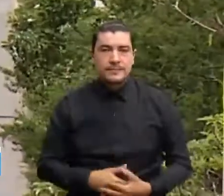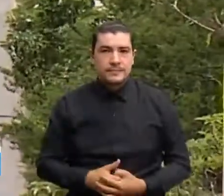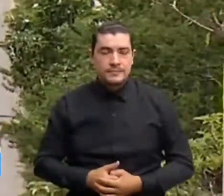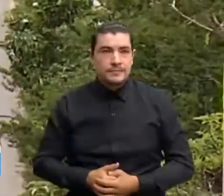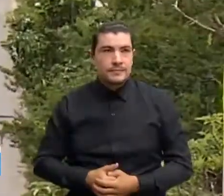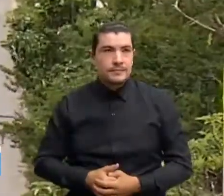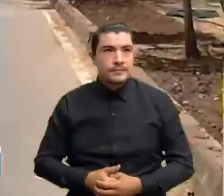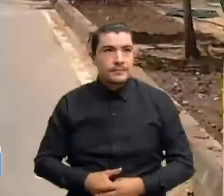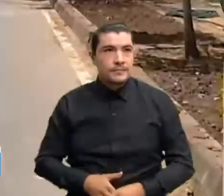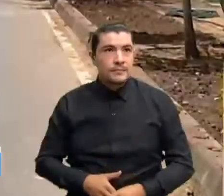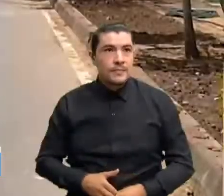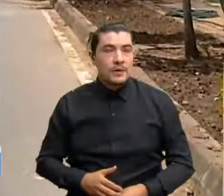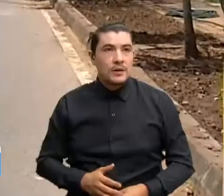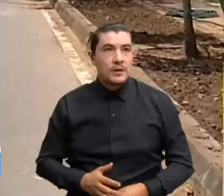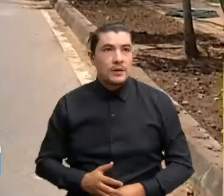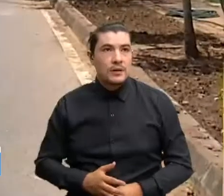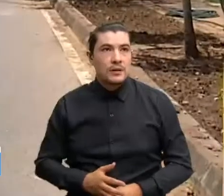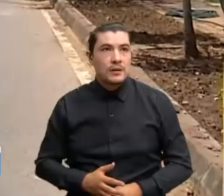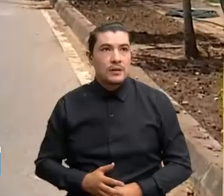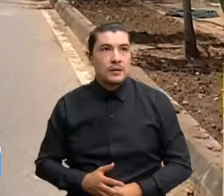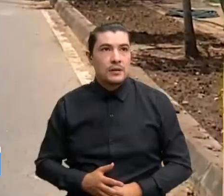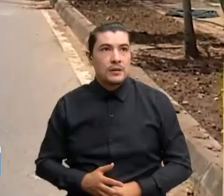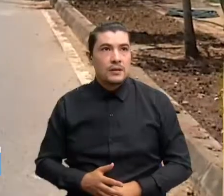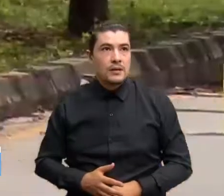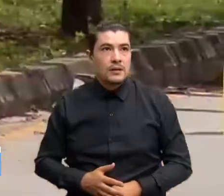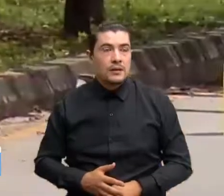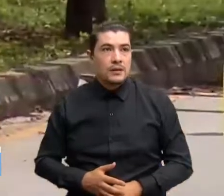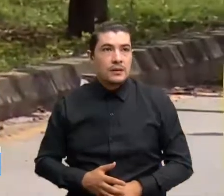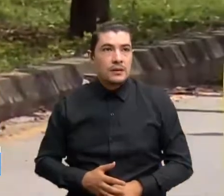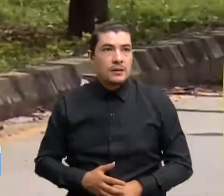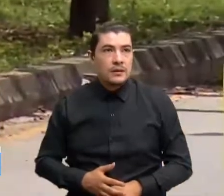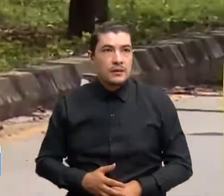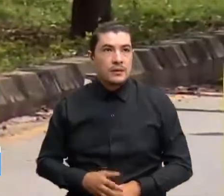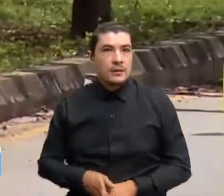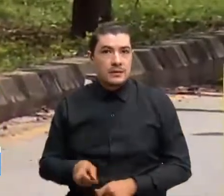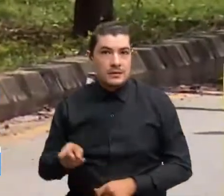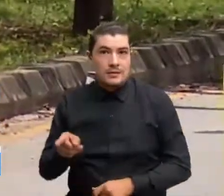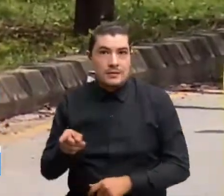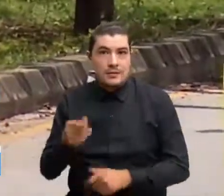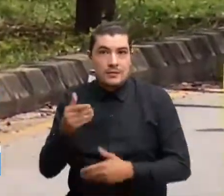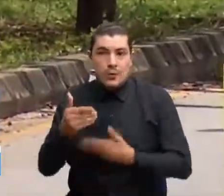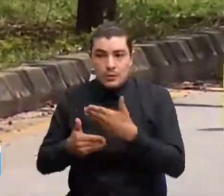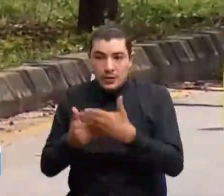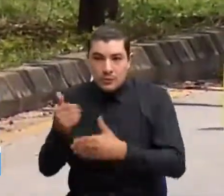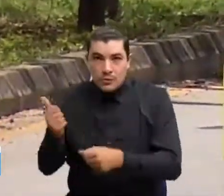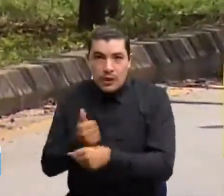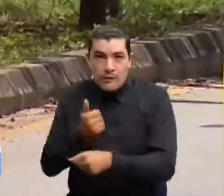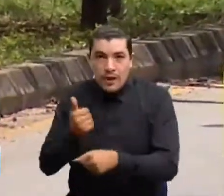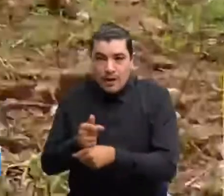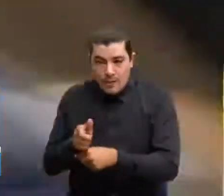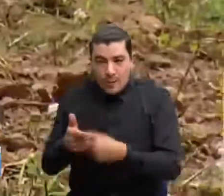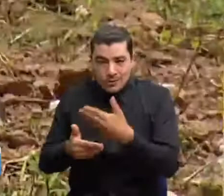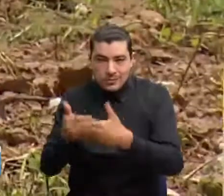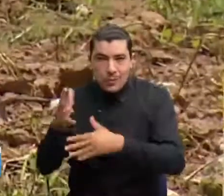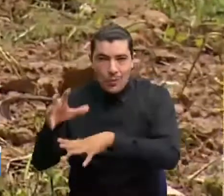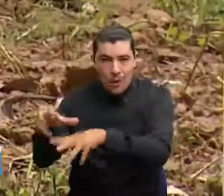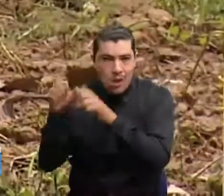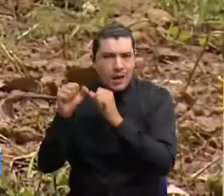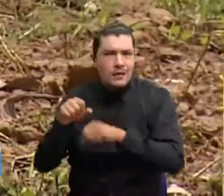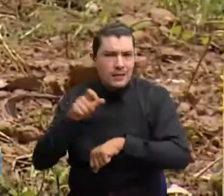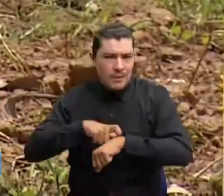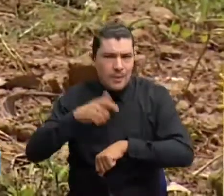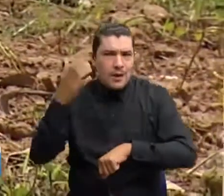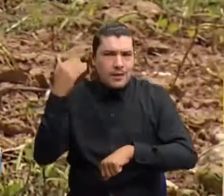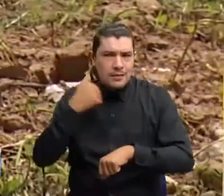trabajo de mucho tiempo y paciencia, utilizando sierras eléctricas para el corte de los postes de alumbrado público.